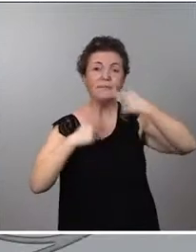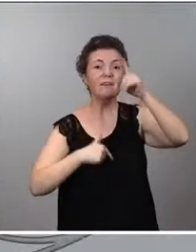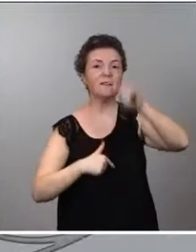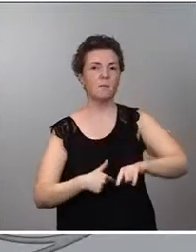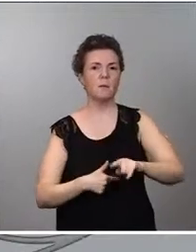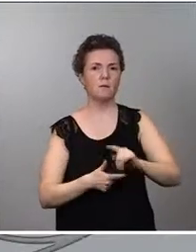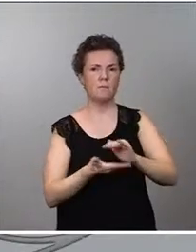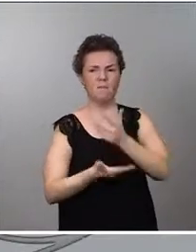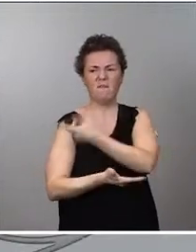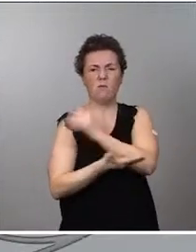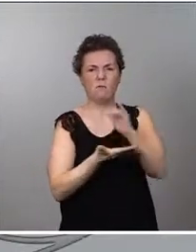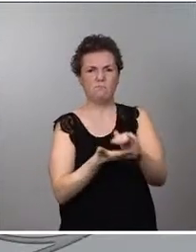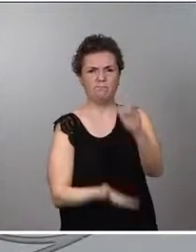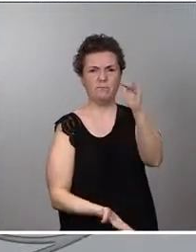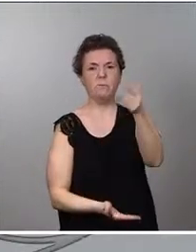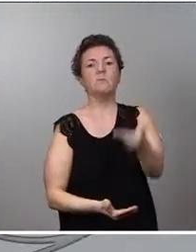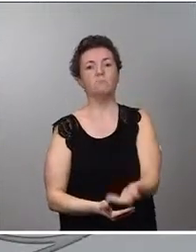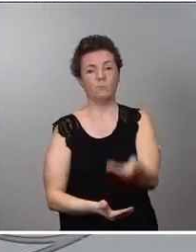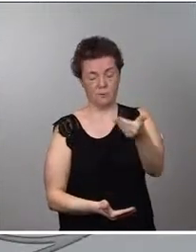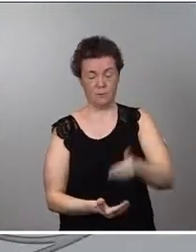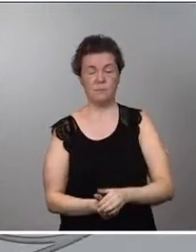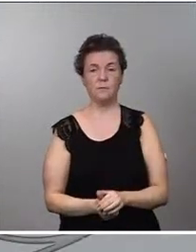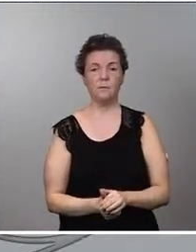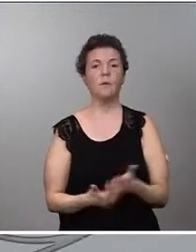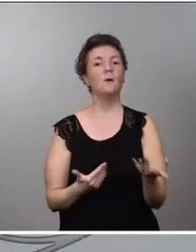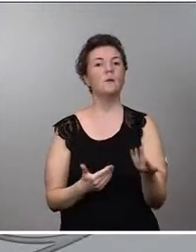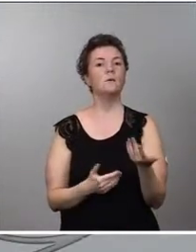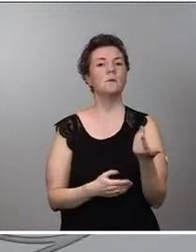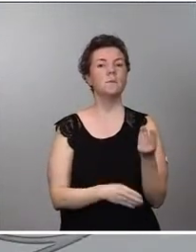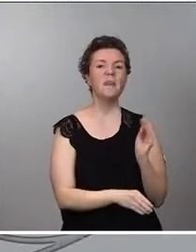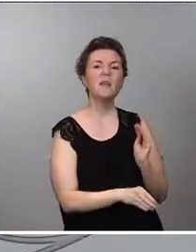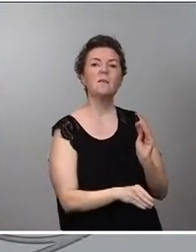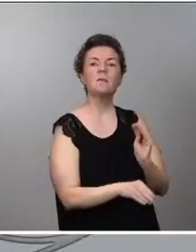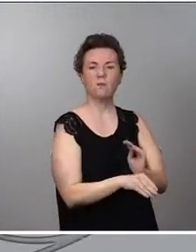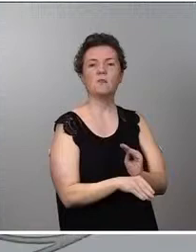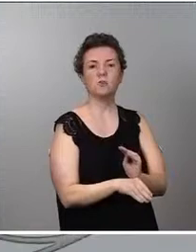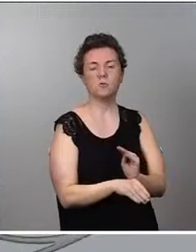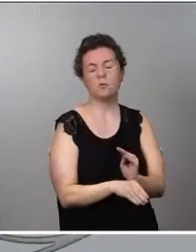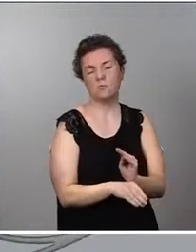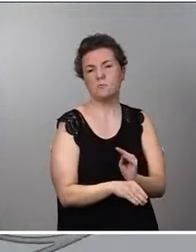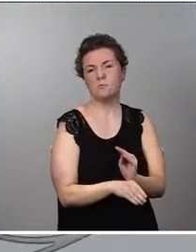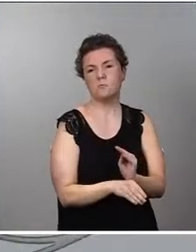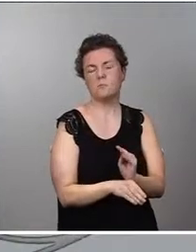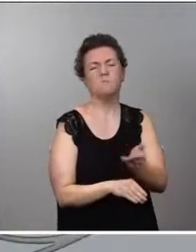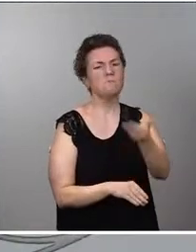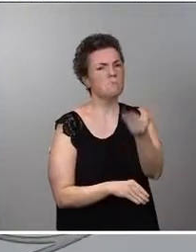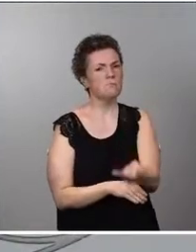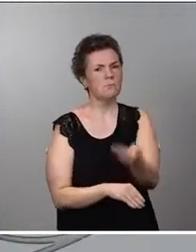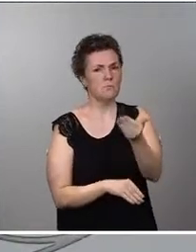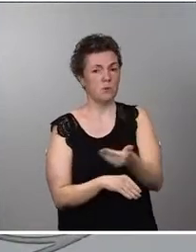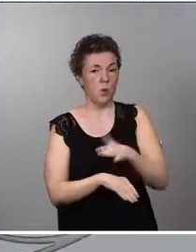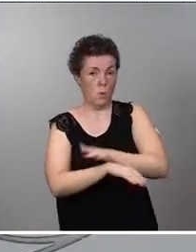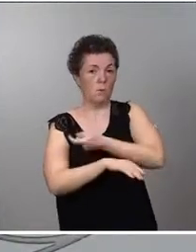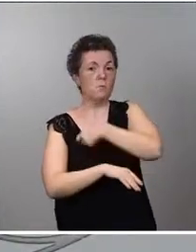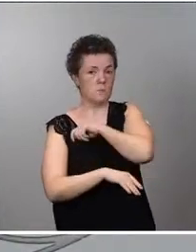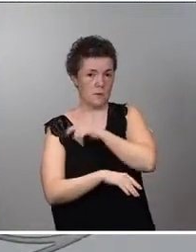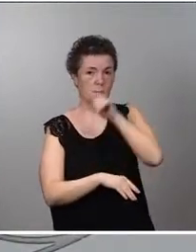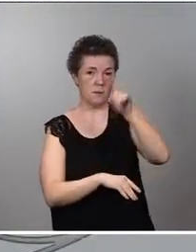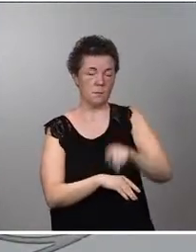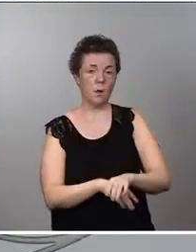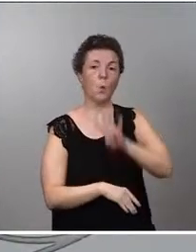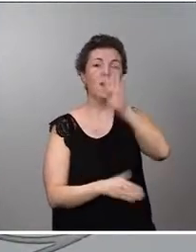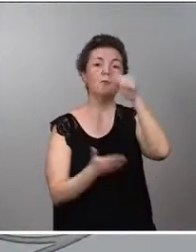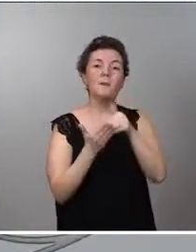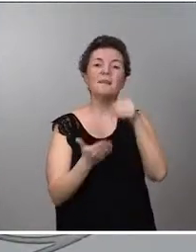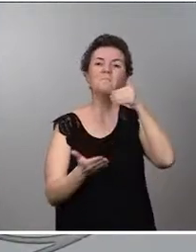de vacunas muy importante y desde luego una inversión tremendamente significativa por parte del gobierno de España, más de 4.000 millones